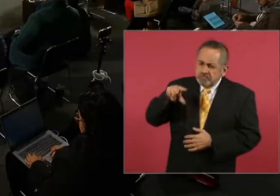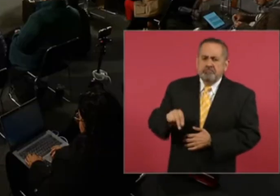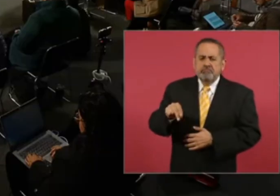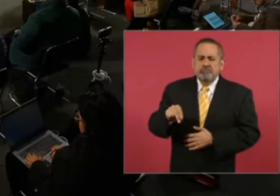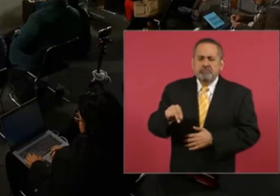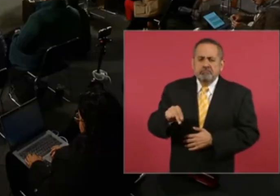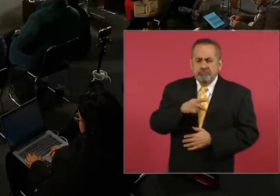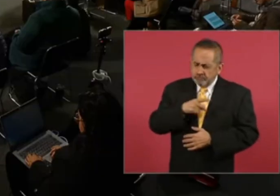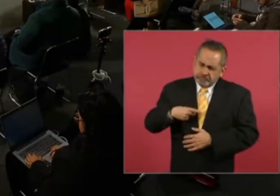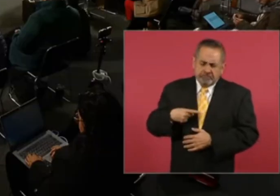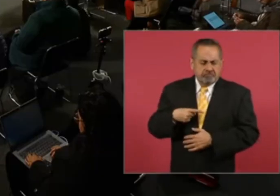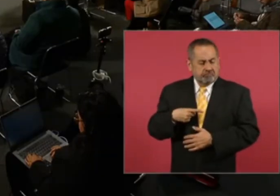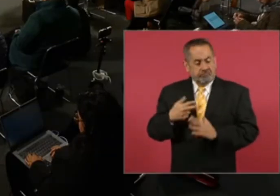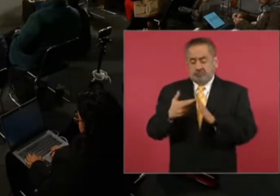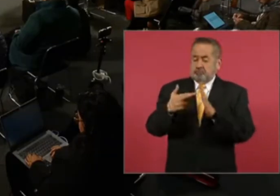tenemos que ser